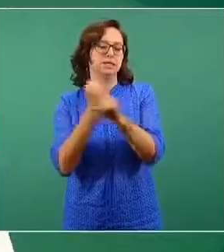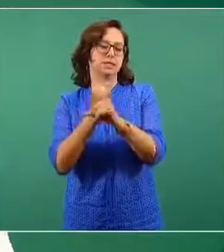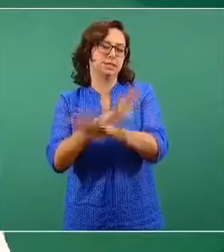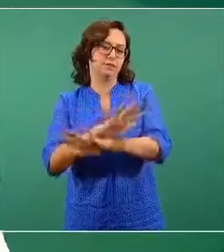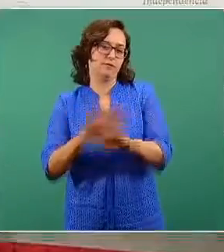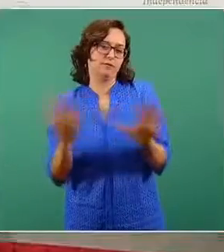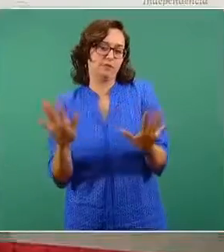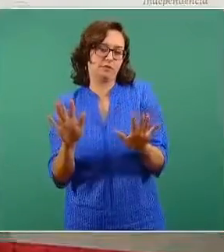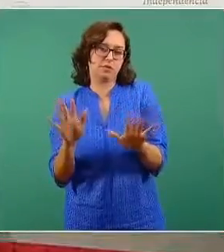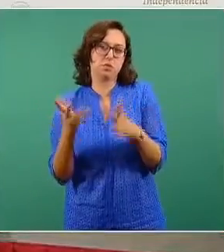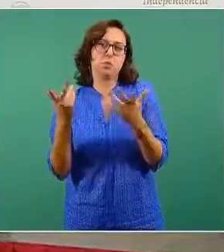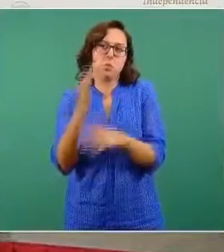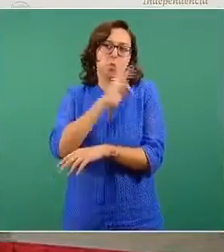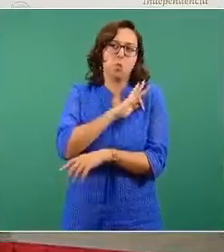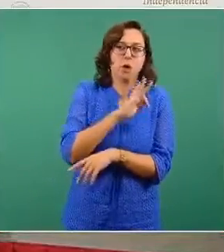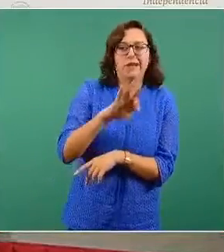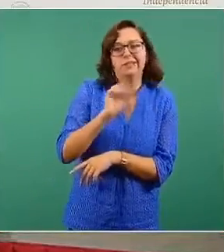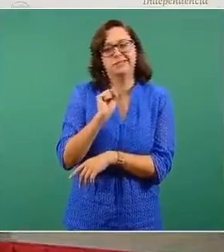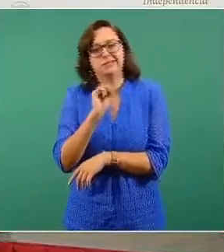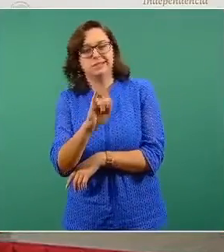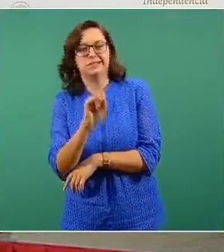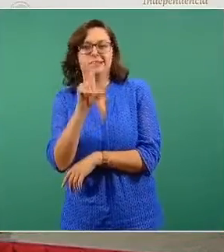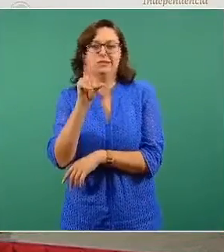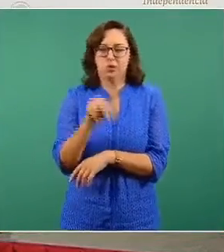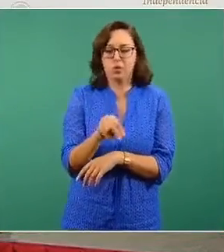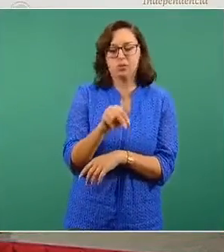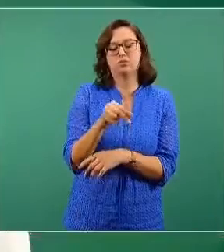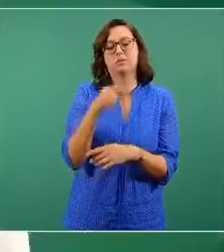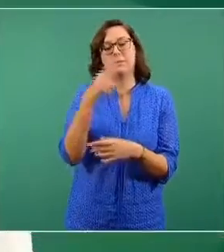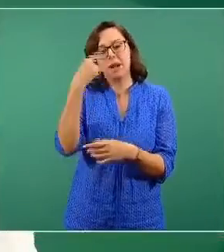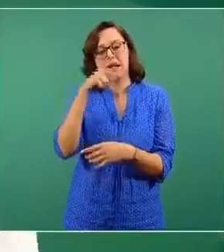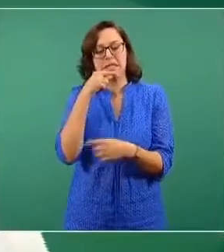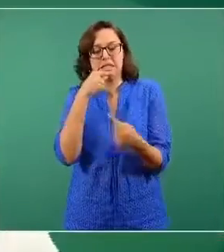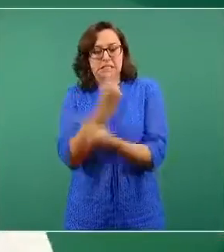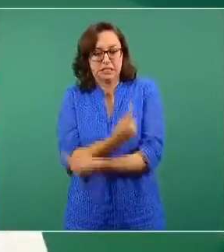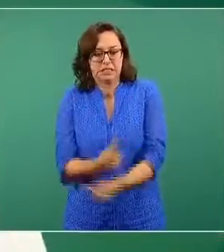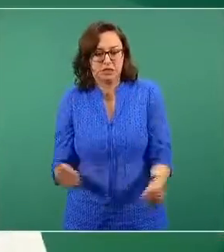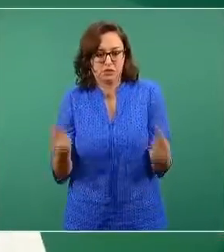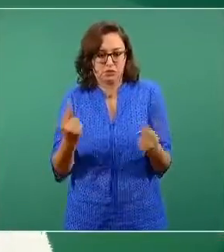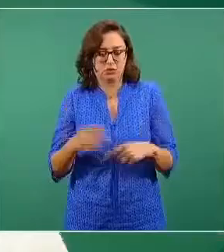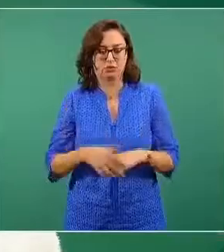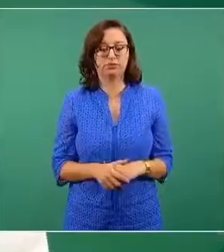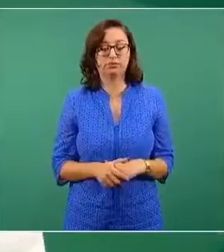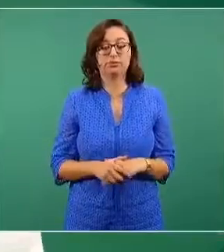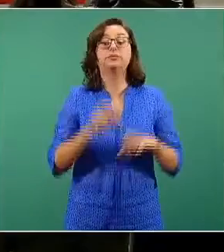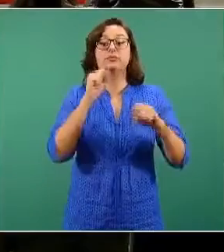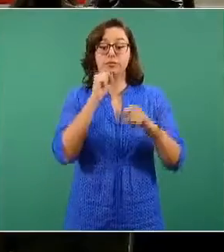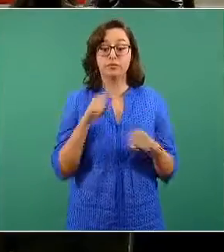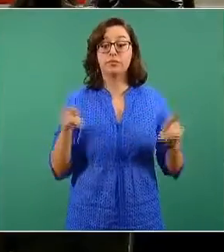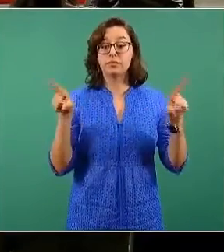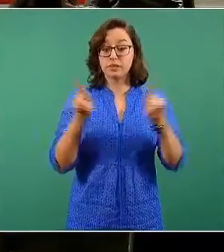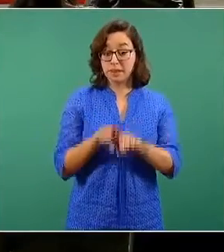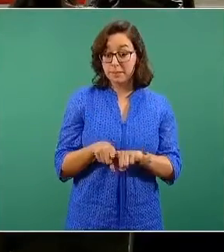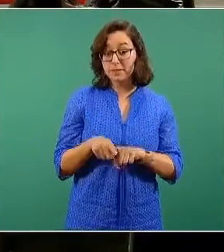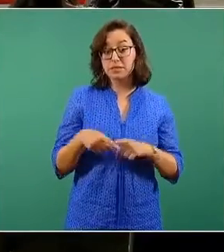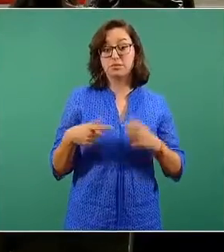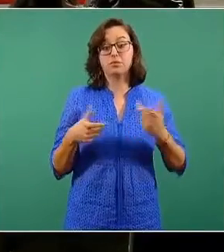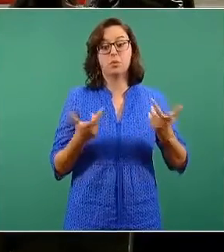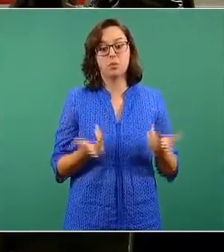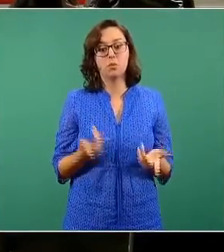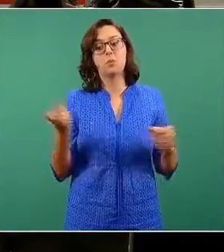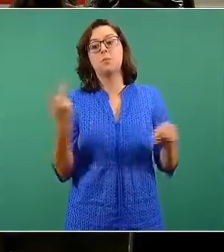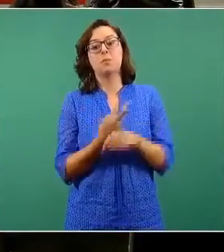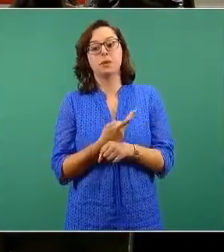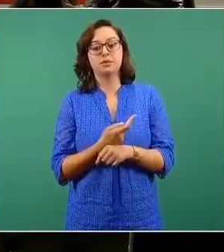si la vacuna es segura y es eficaz en menores de edad. También por la experiencia y el conocimiento de las